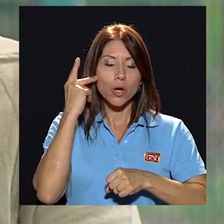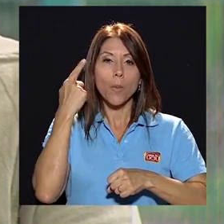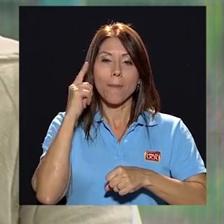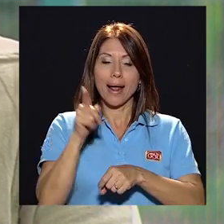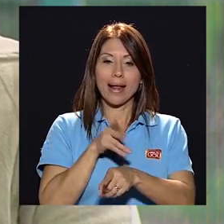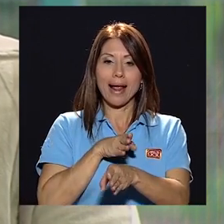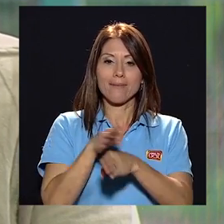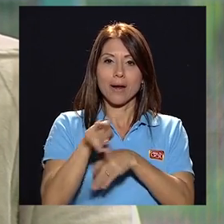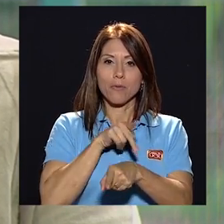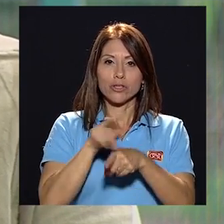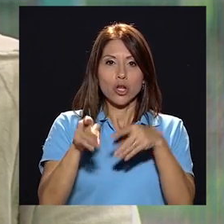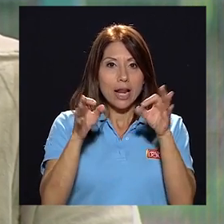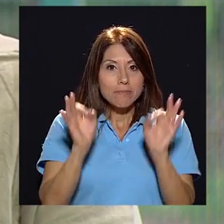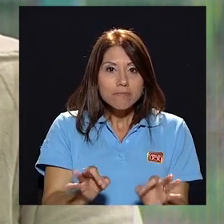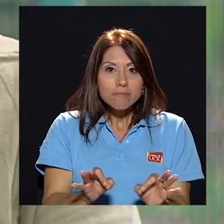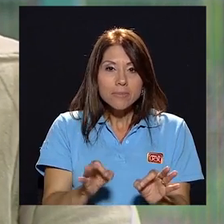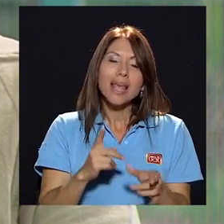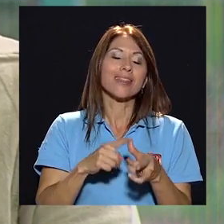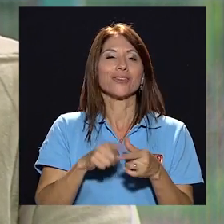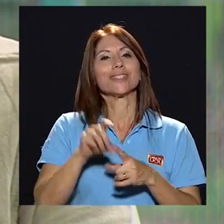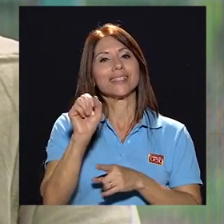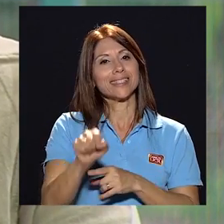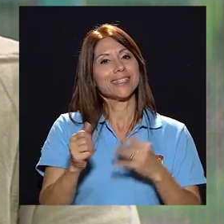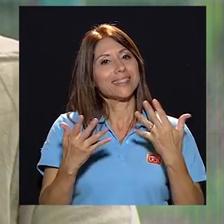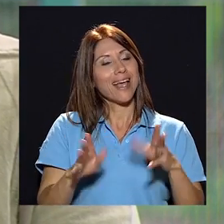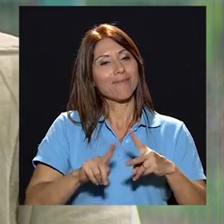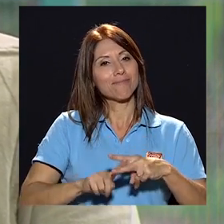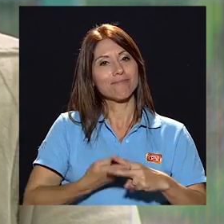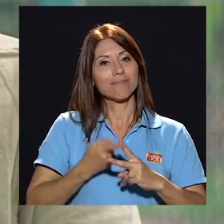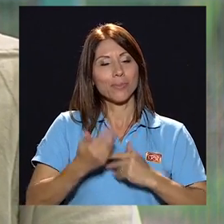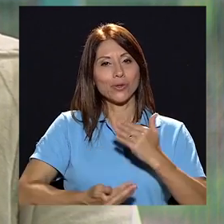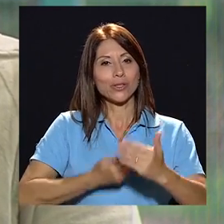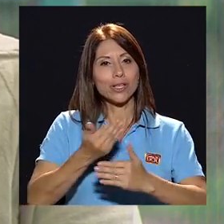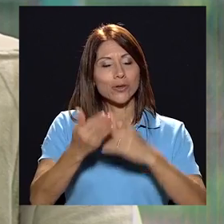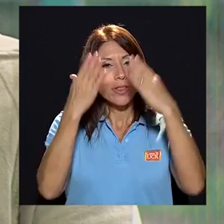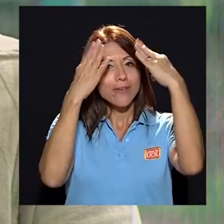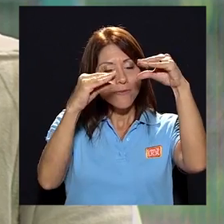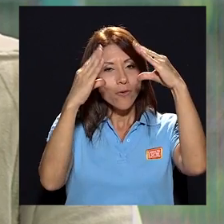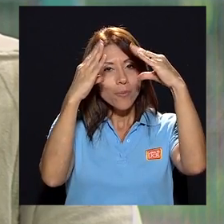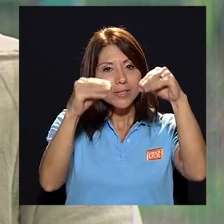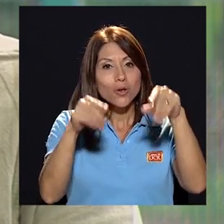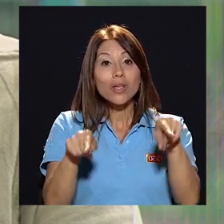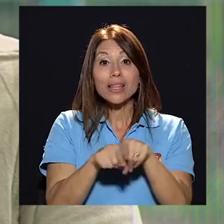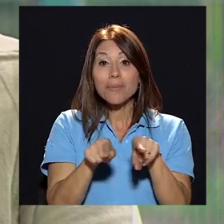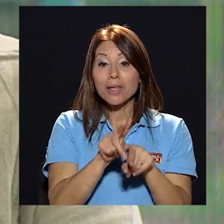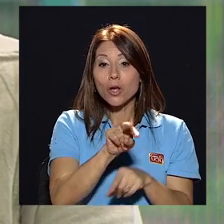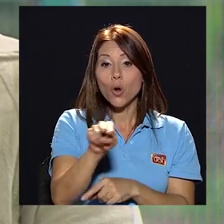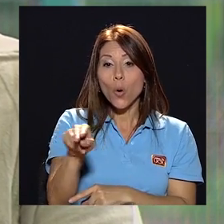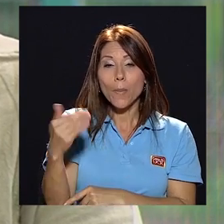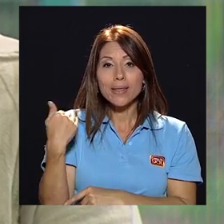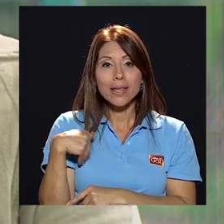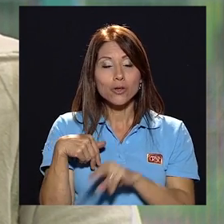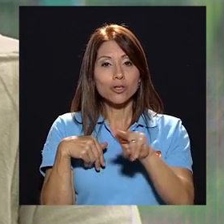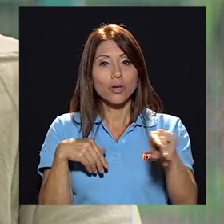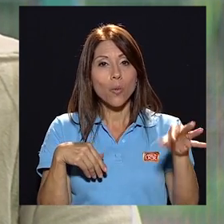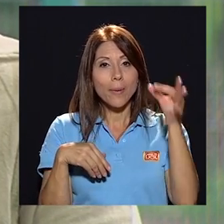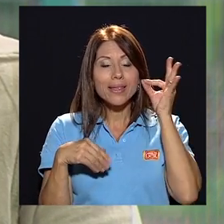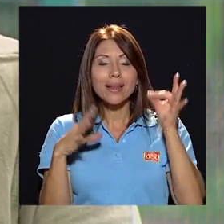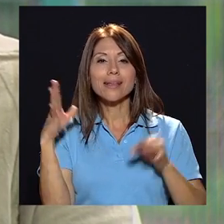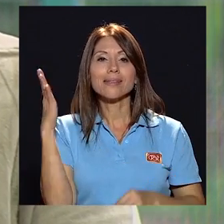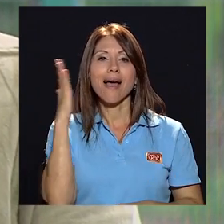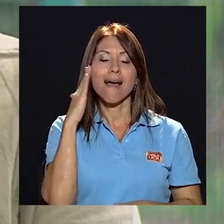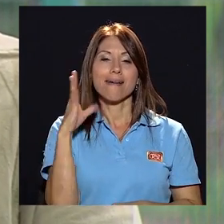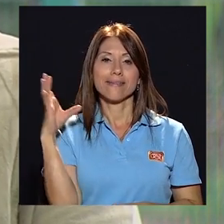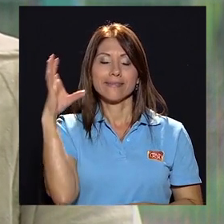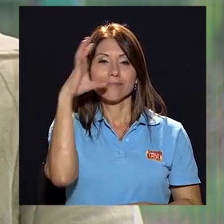carrera sea un hecho pues sí empezamos un proceso de información y yo diría más que información de que los compañeros y compañeras se den